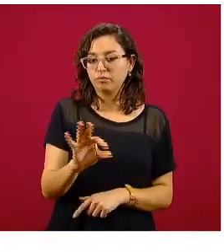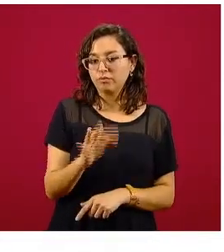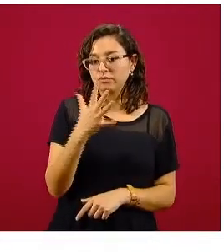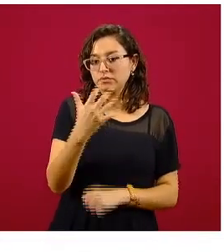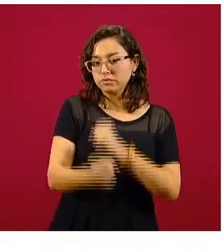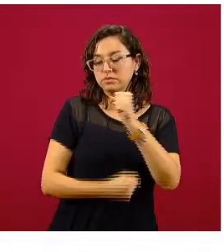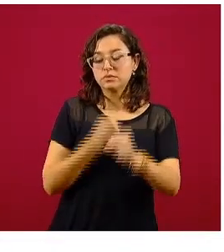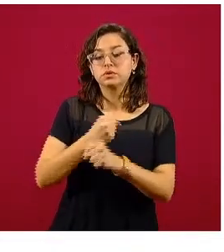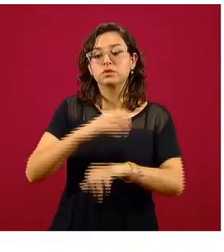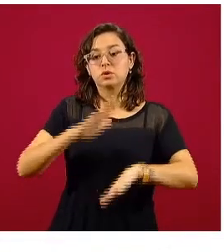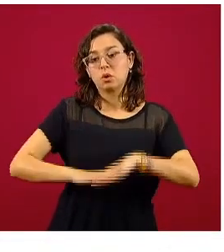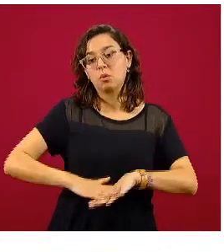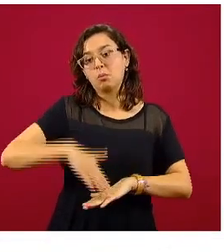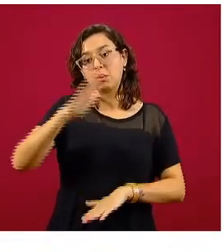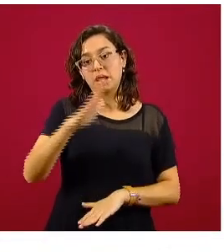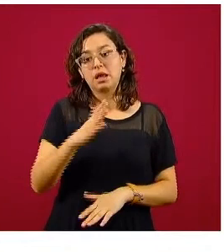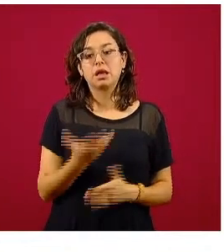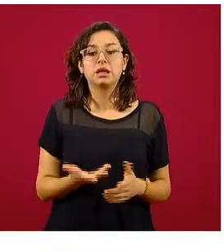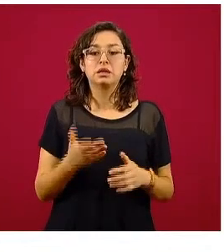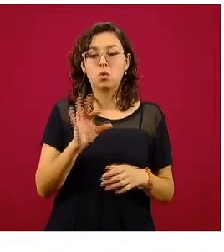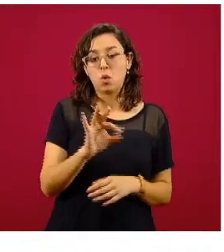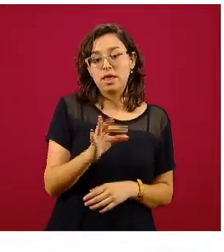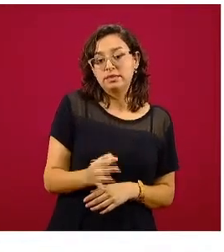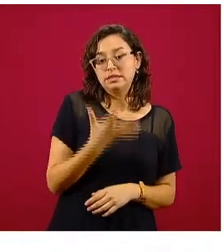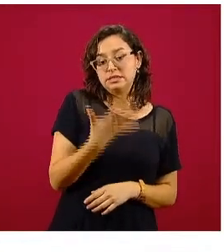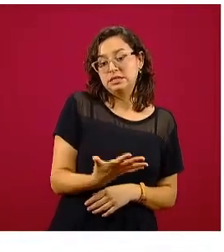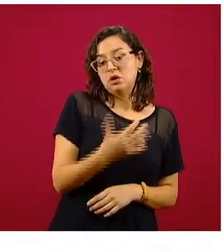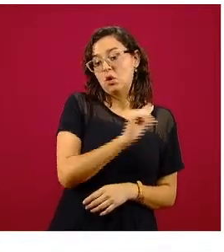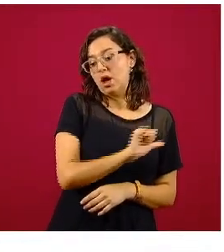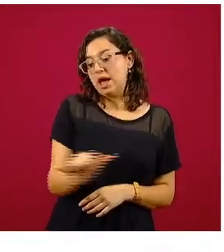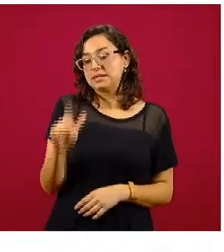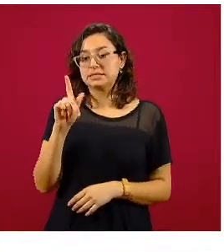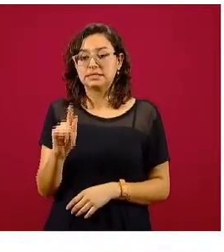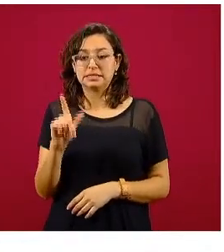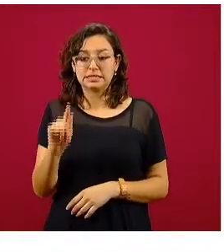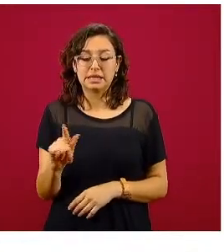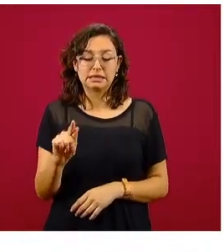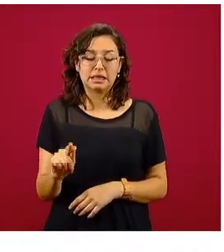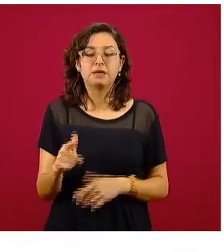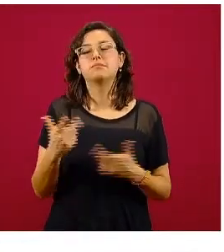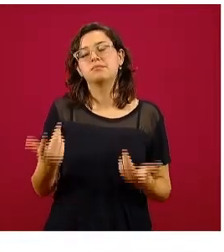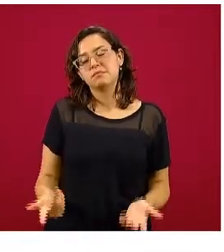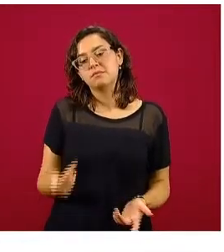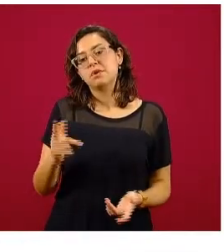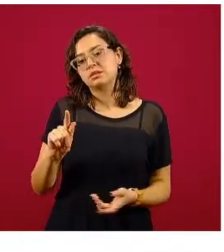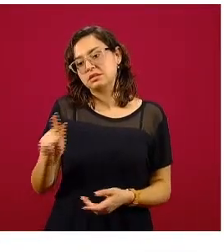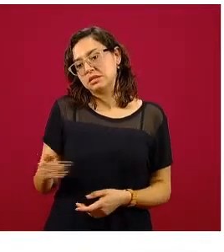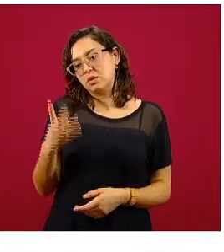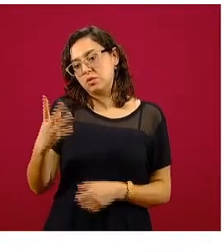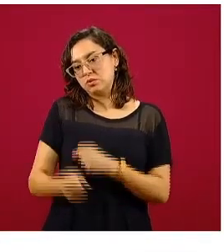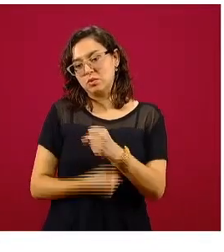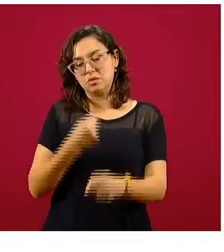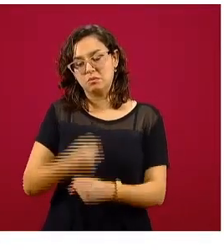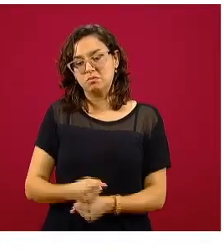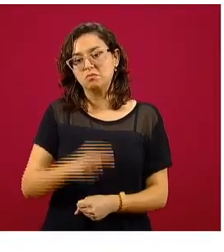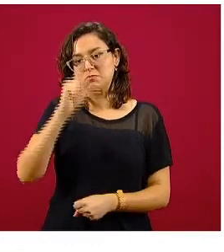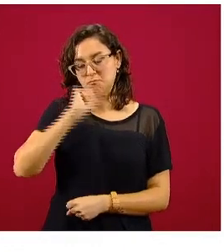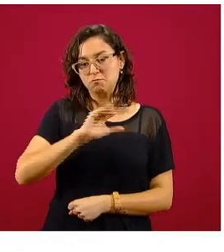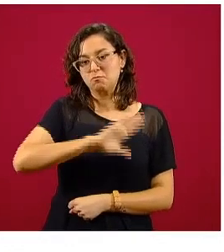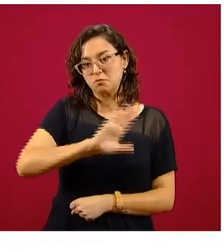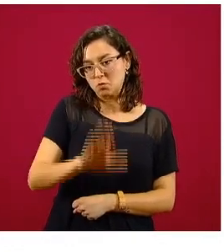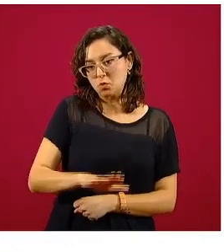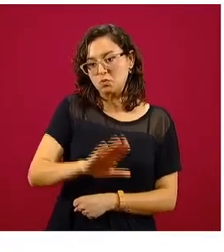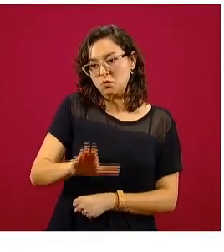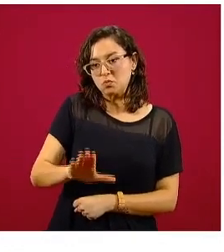años y que va hasta ahora a los 74 años, en la anterior era hasta los 59, ahora va hasta los 74 años, lo cual nos